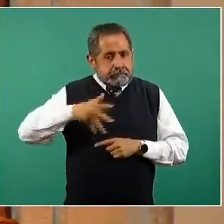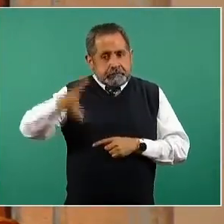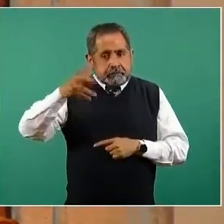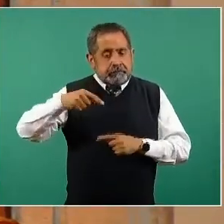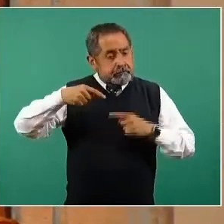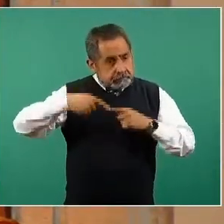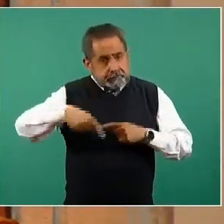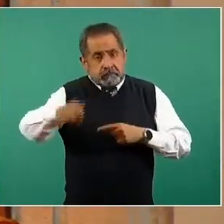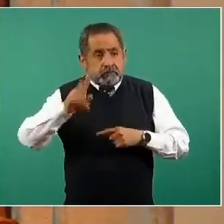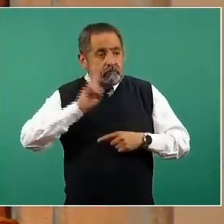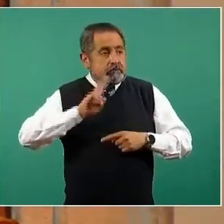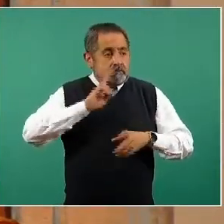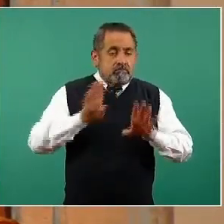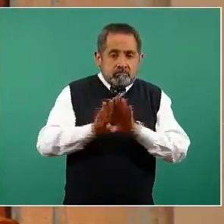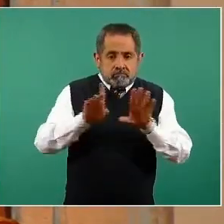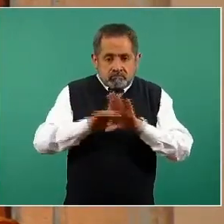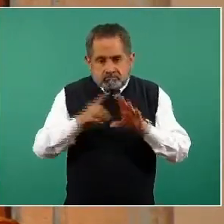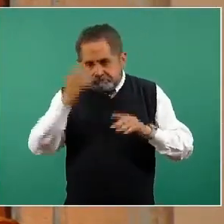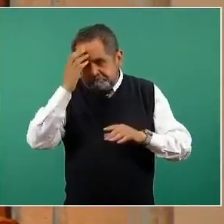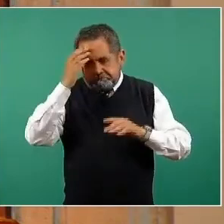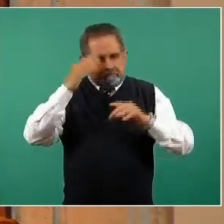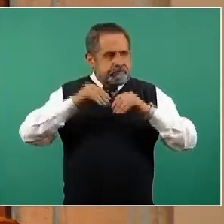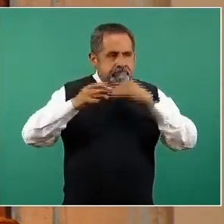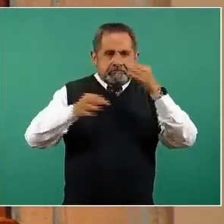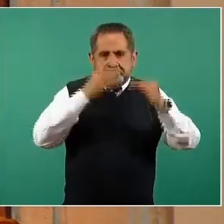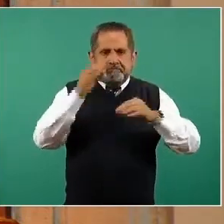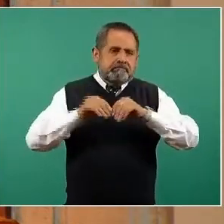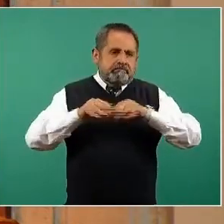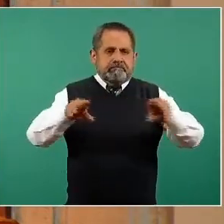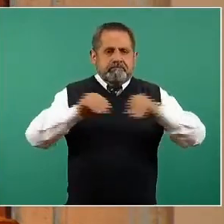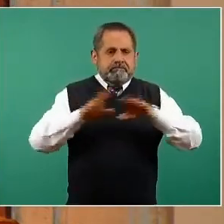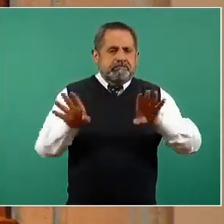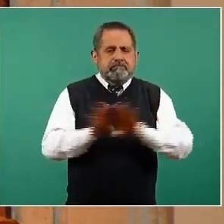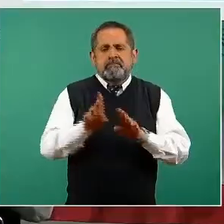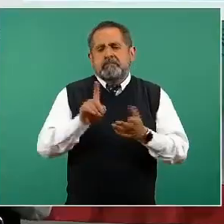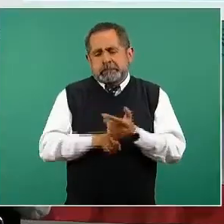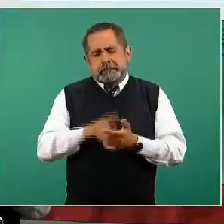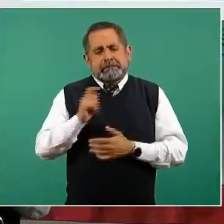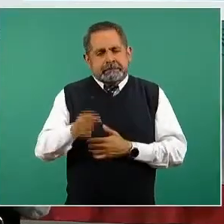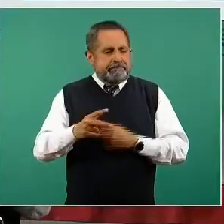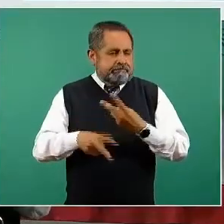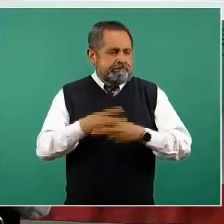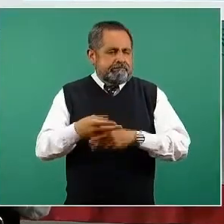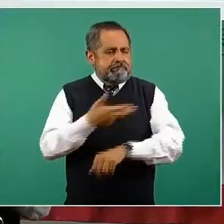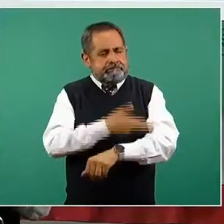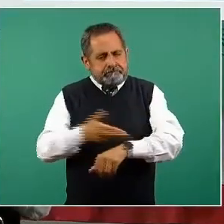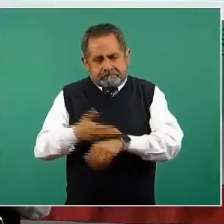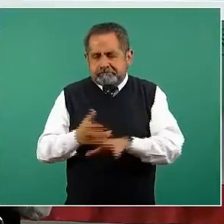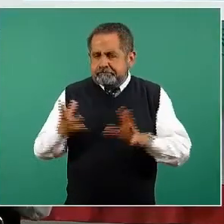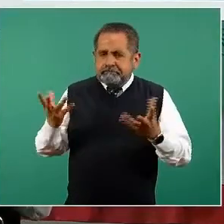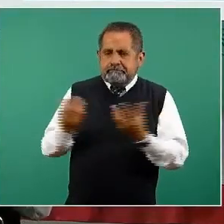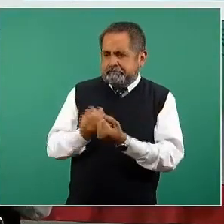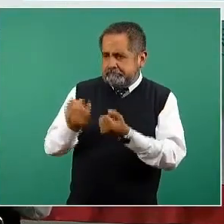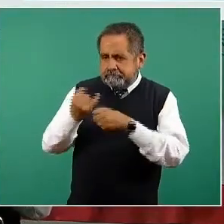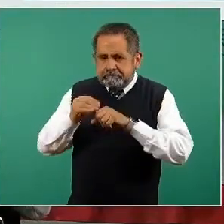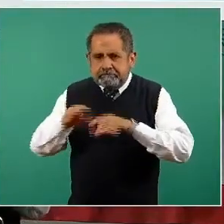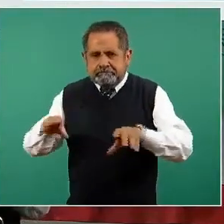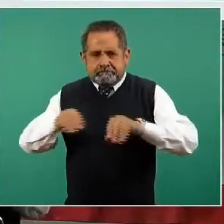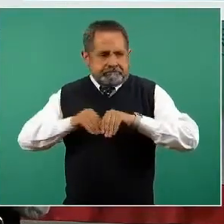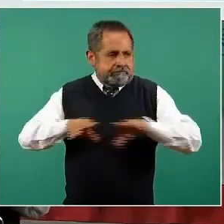podremos dar a conocer o se dará la información de cómo se va a estar integrando en la distribución